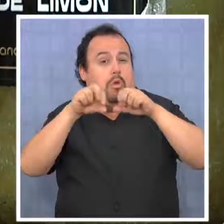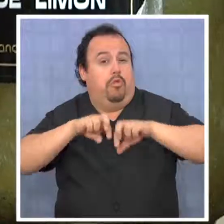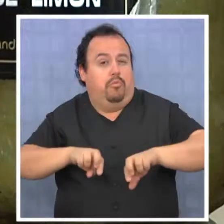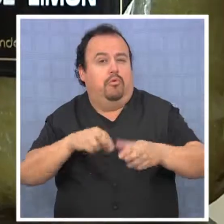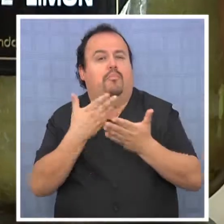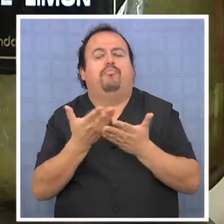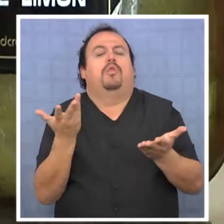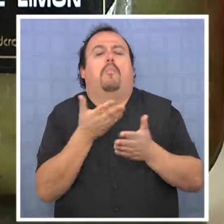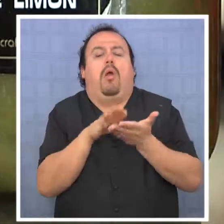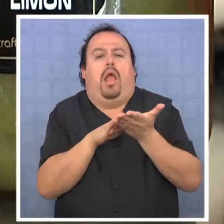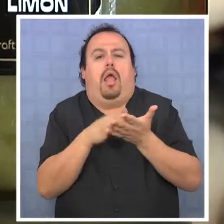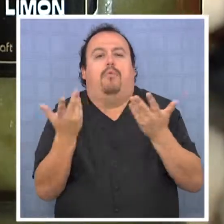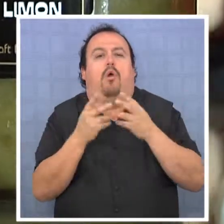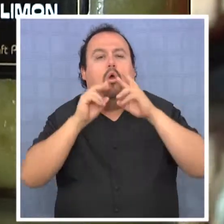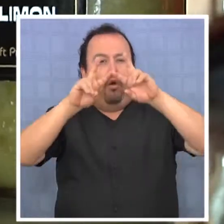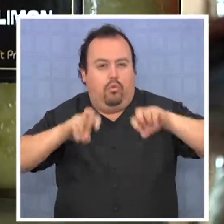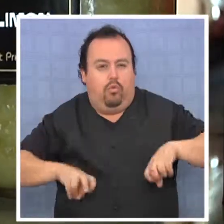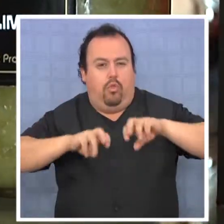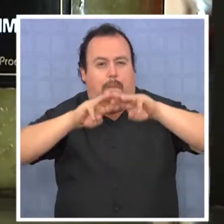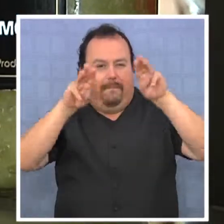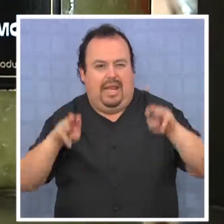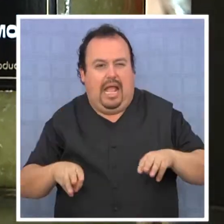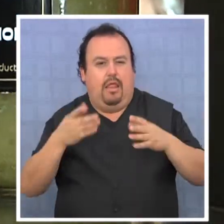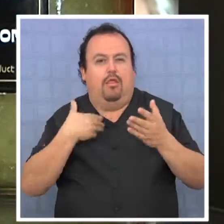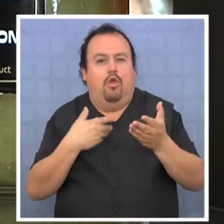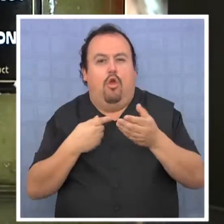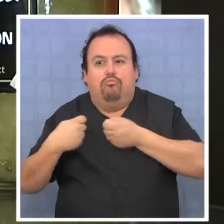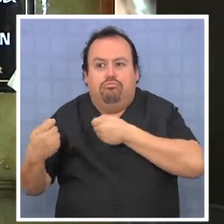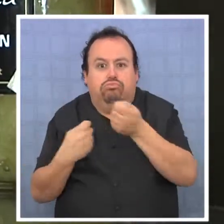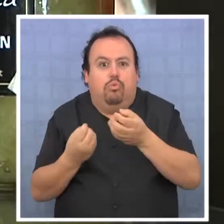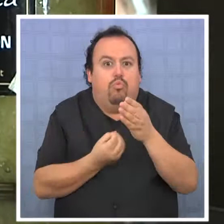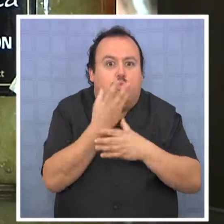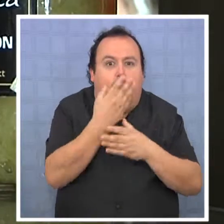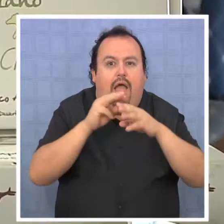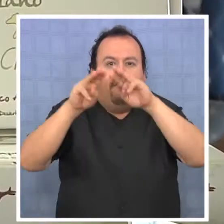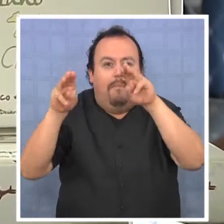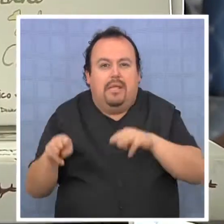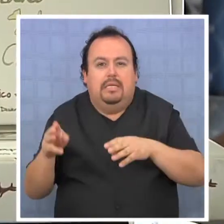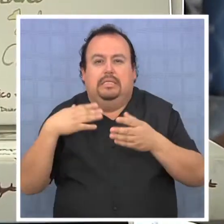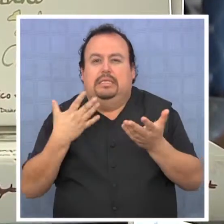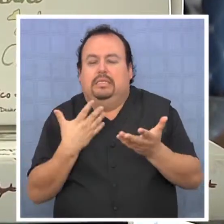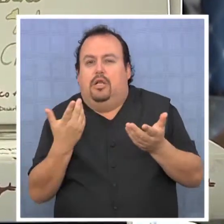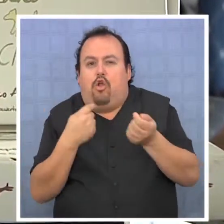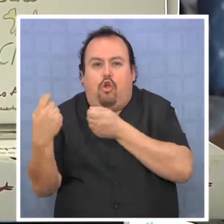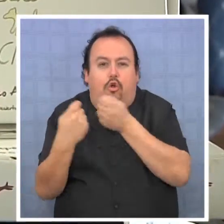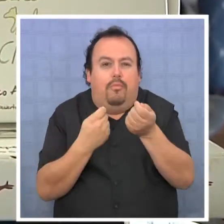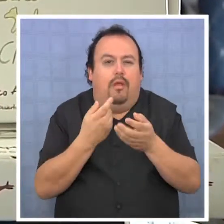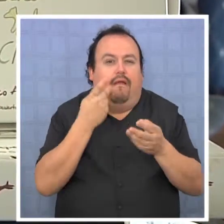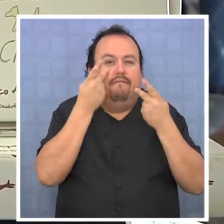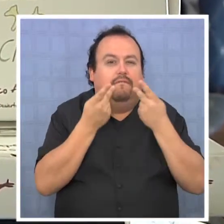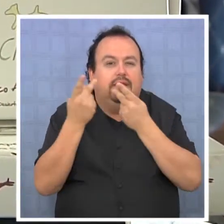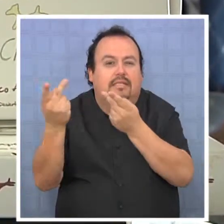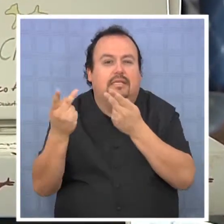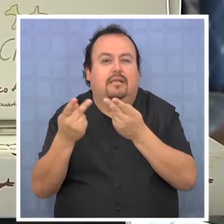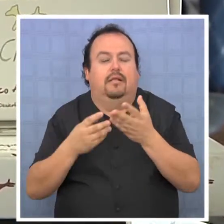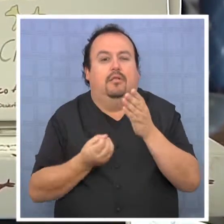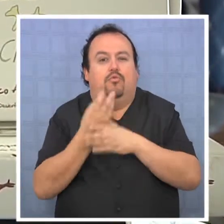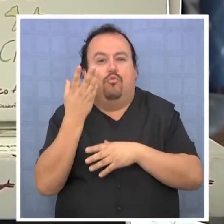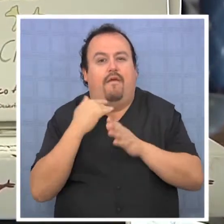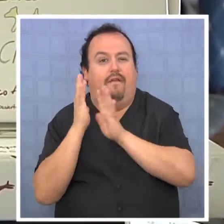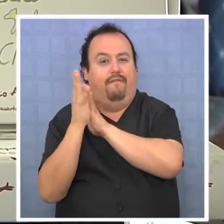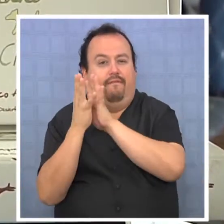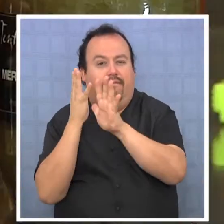postular son estudios de mercado, prospección y penetración de nuevos mercados, misiones comerciales, visitas y